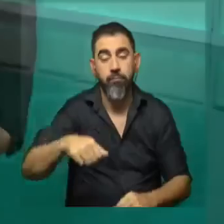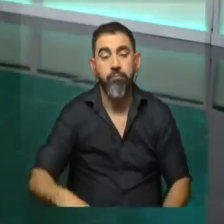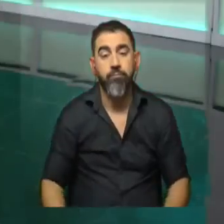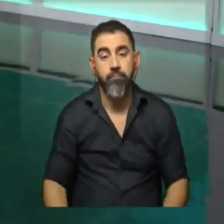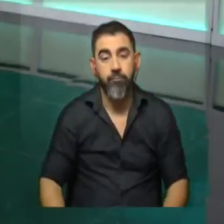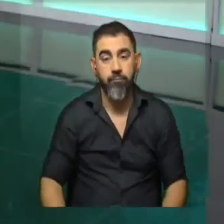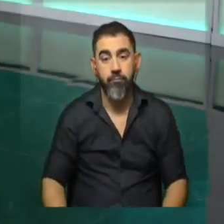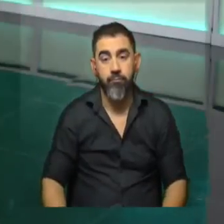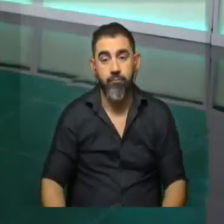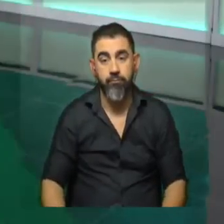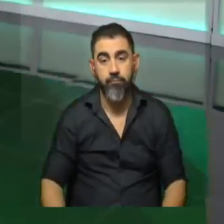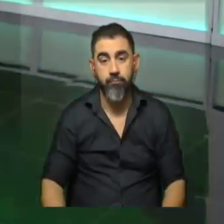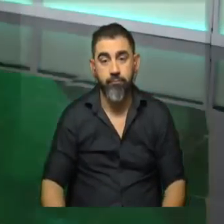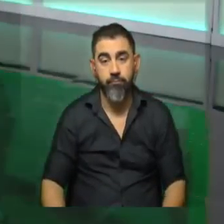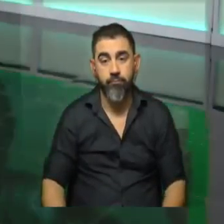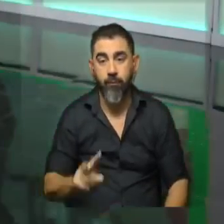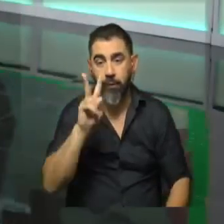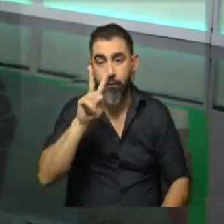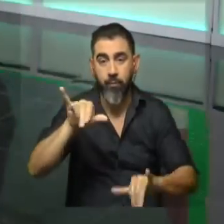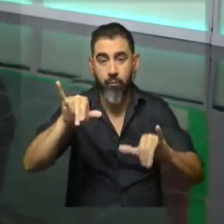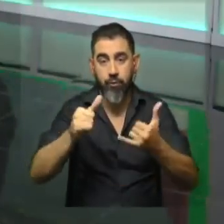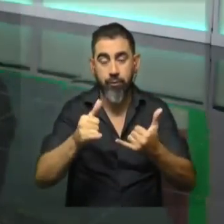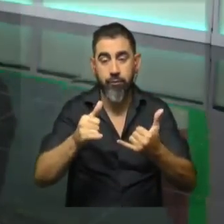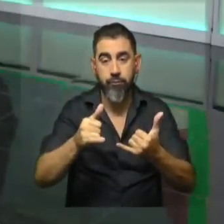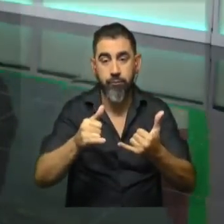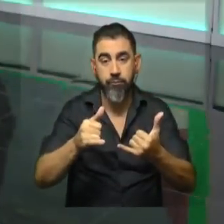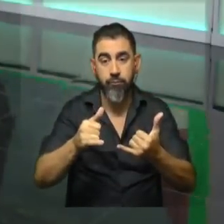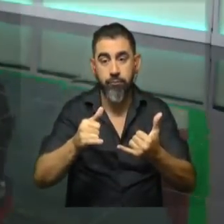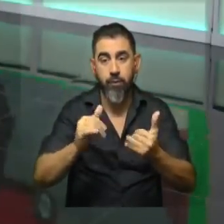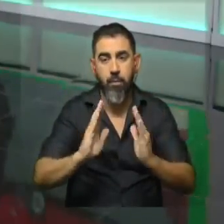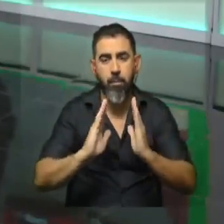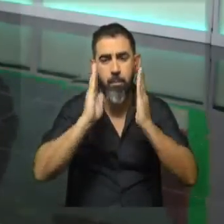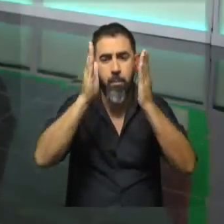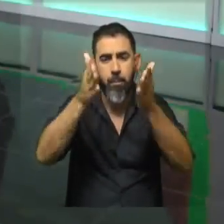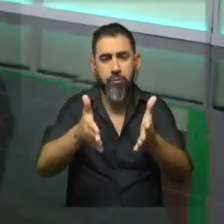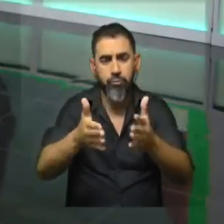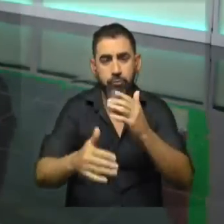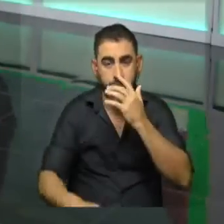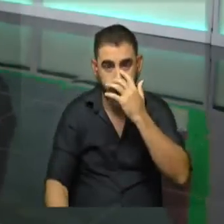te estamos viendo y saludando ya desde el Paso Molino. ¿Cómo estás?